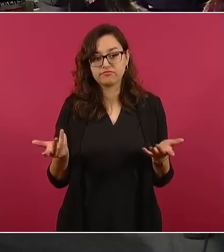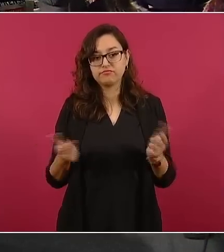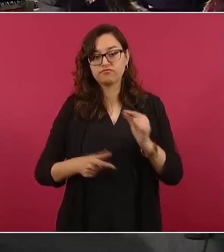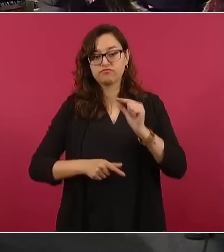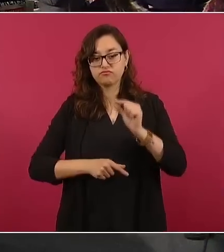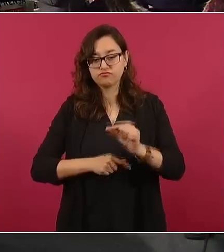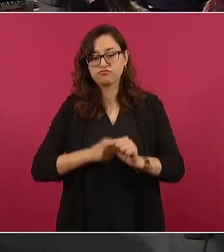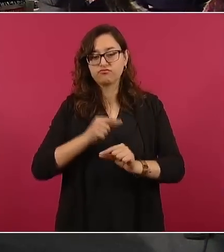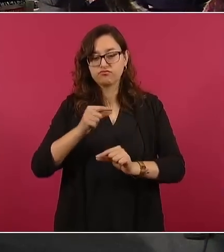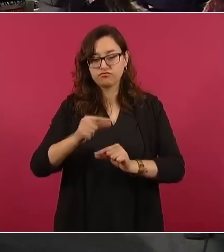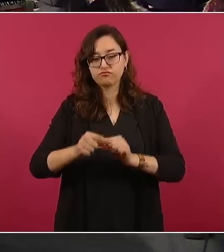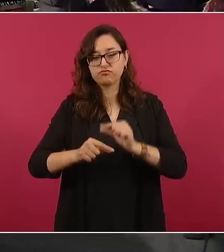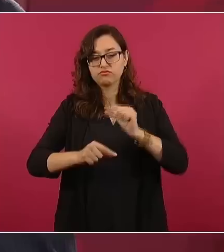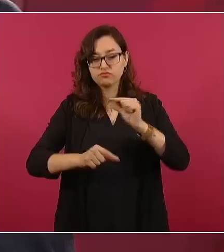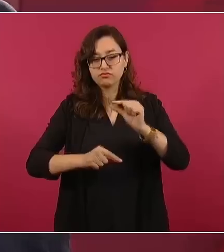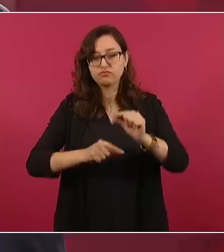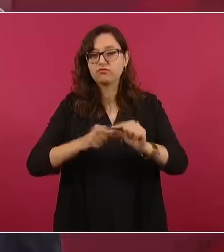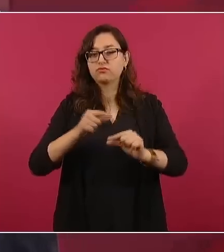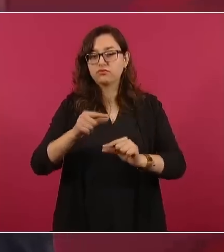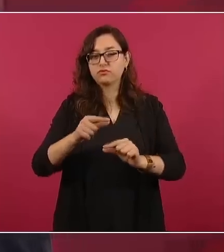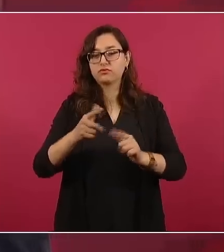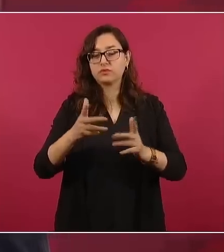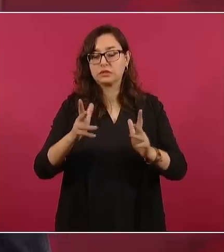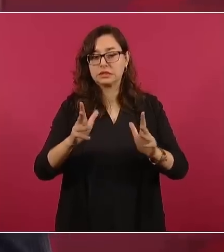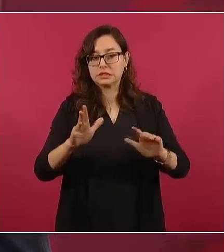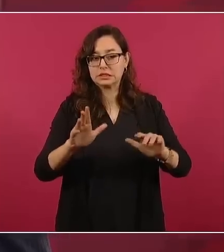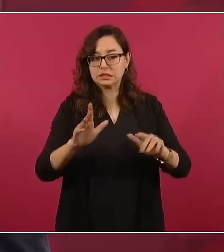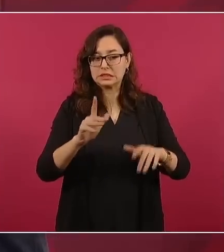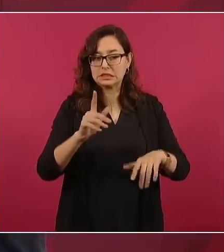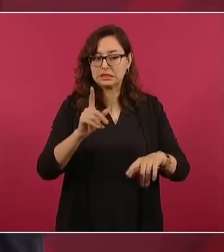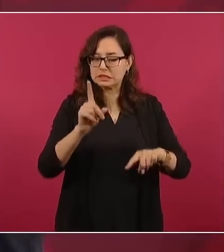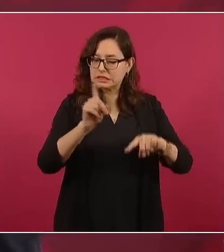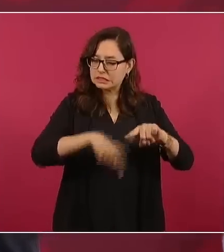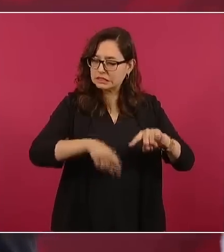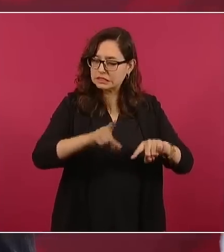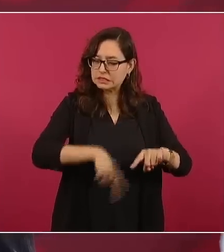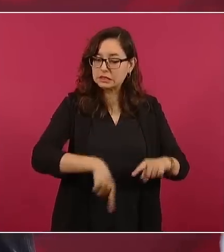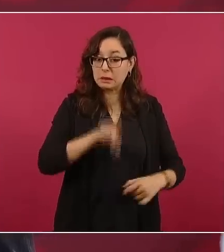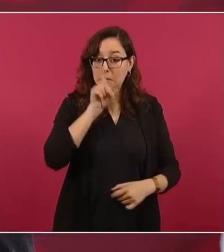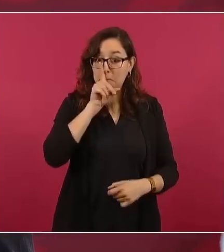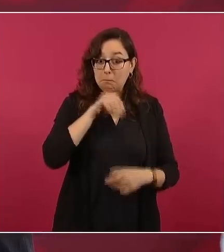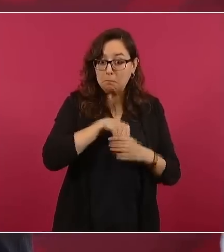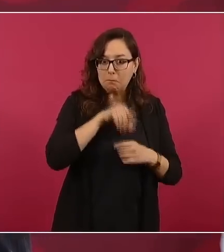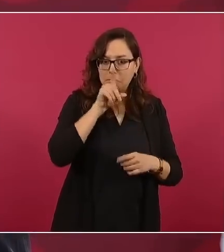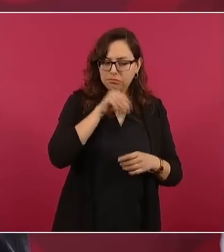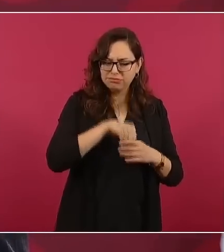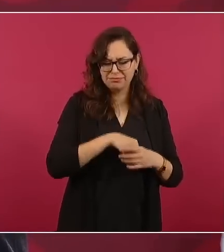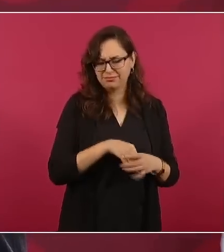todas esas limitaciones que fueron imponiendo